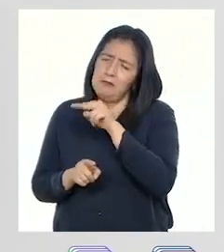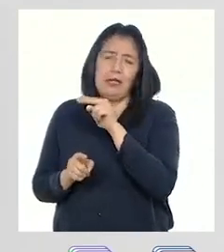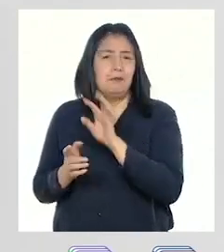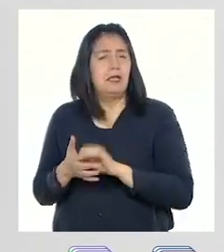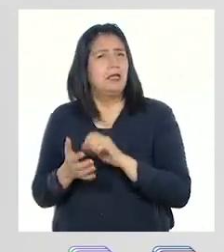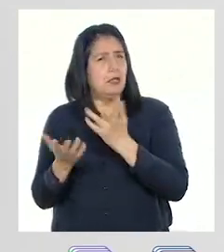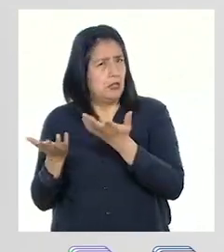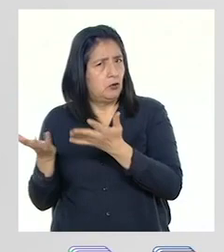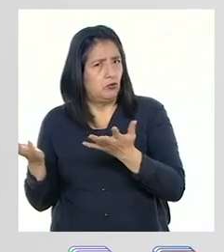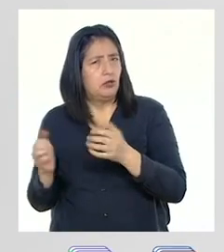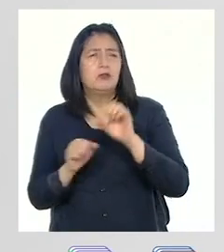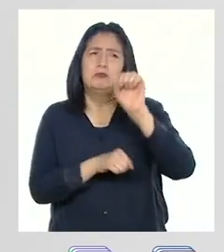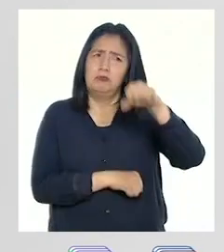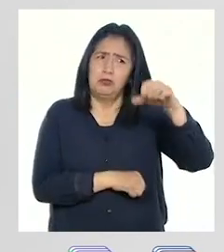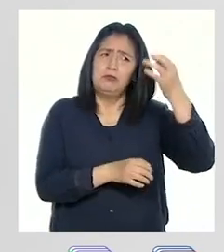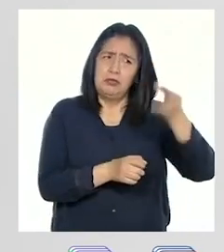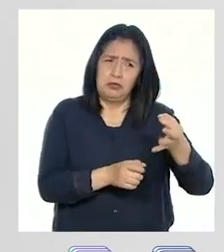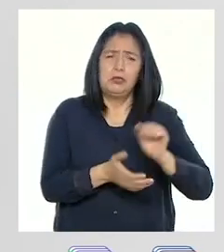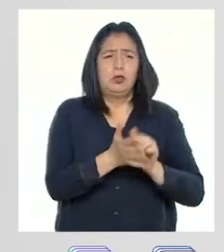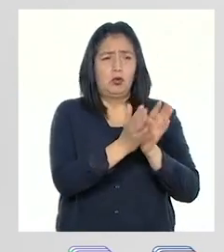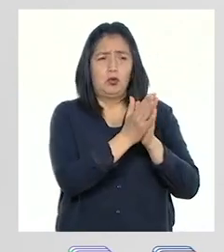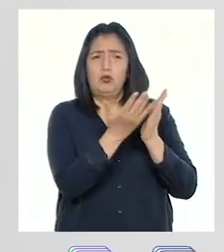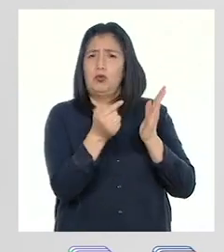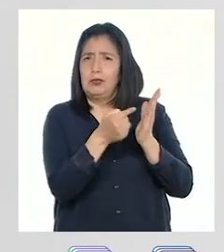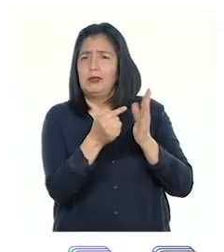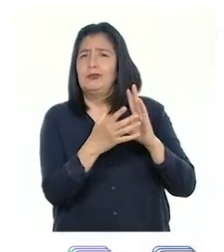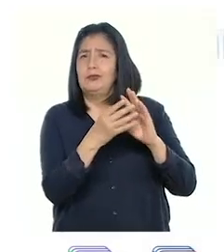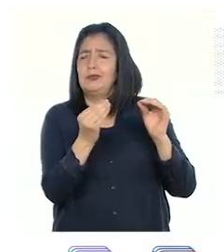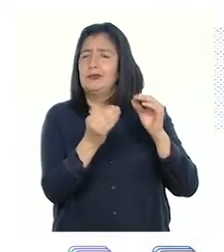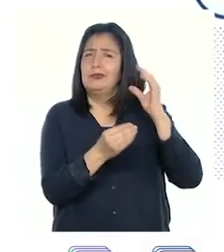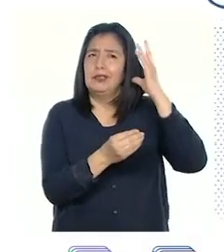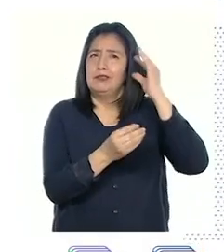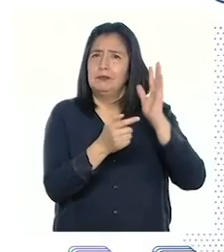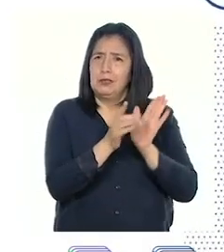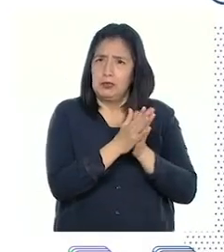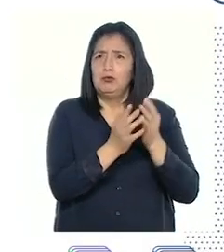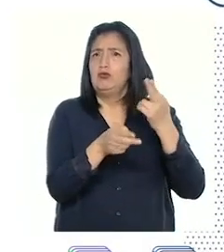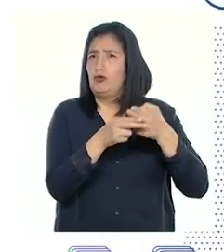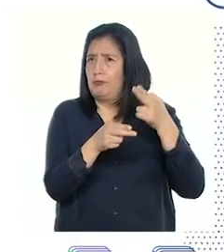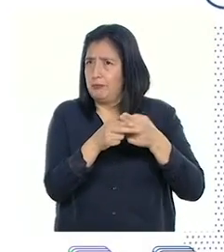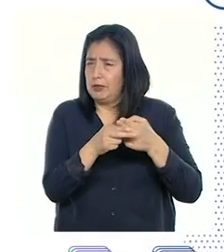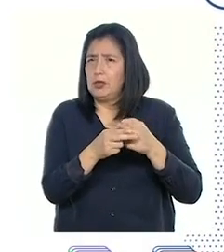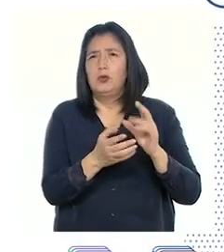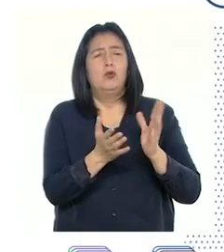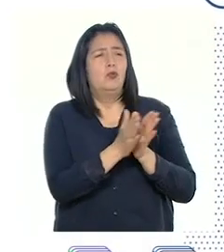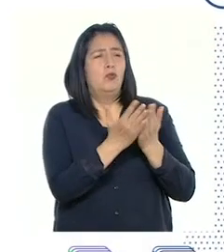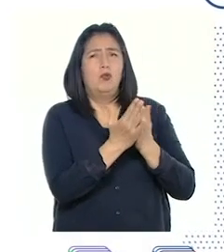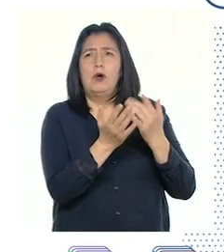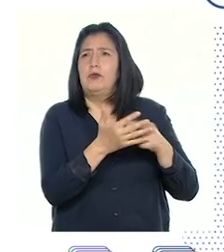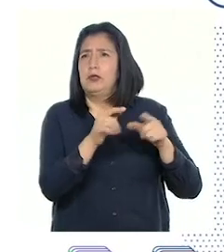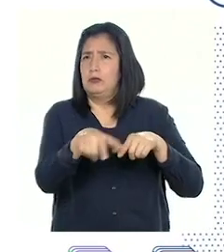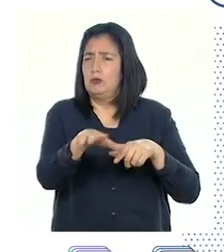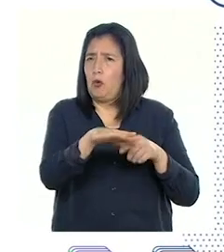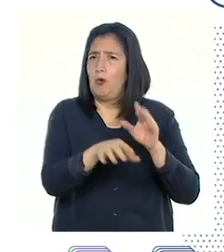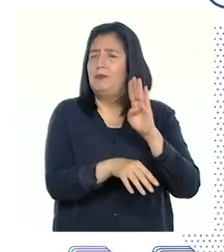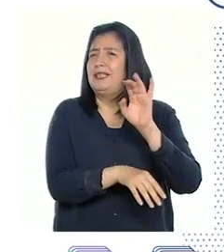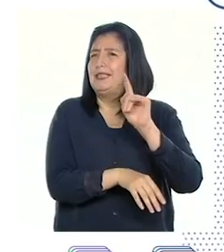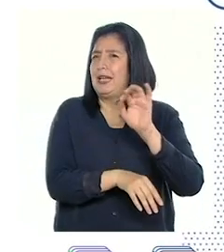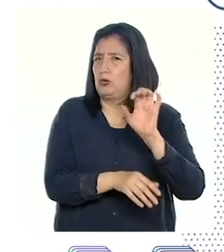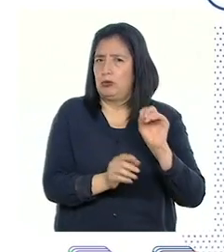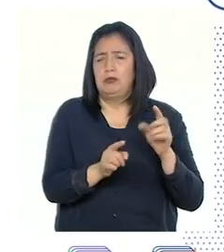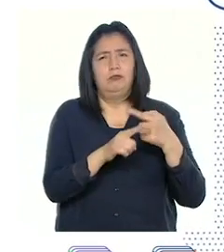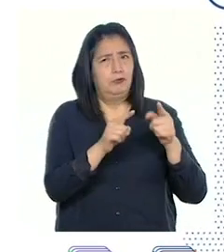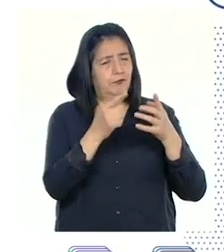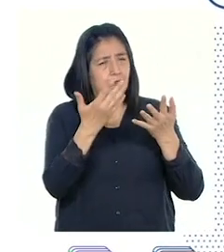¿verdad? Exactamente, Pati. Los cuadernos de experiencias suelen llamarse también cuadernos de campo o bitácoras,